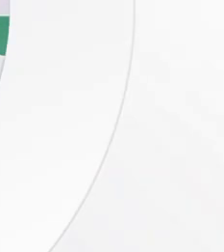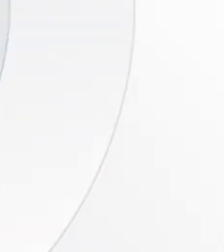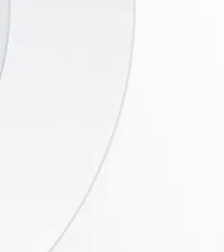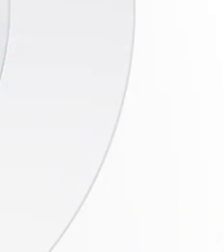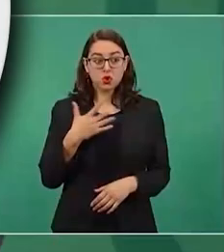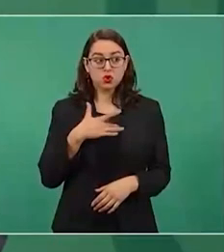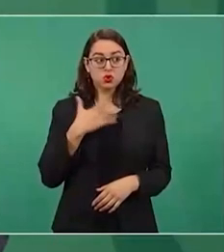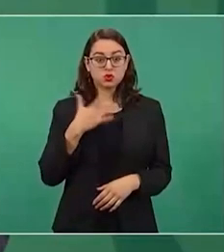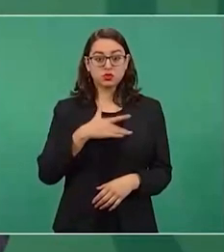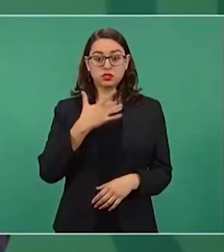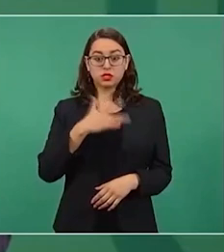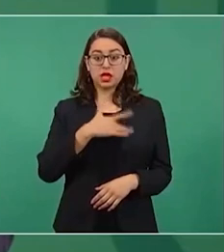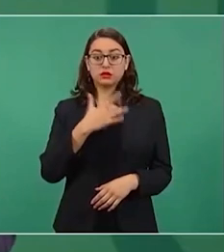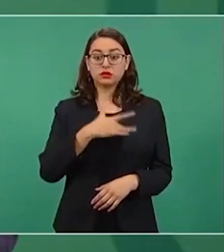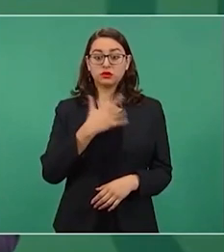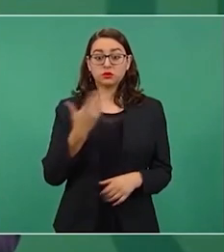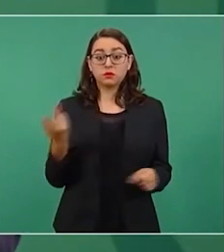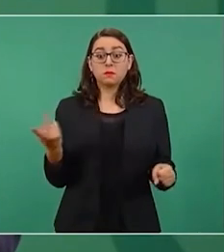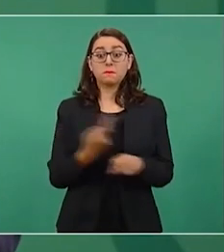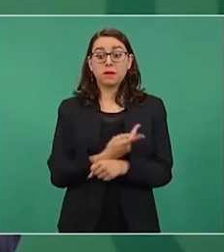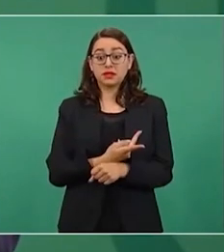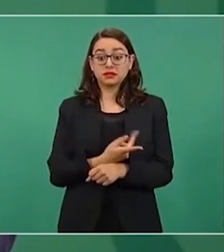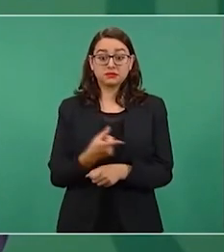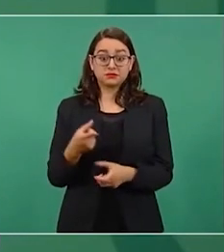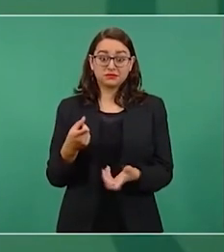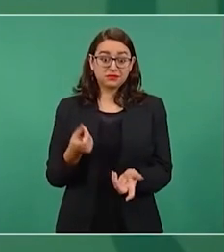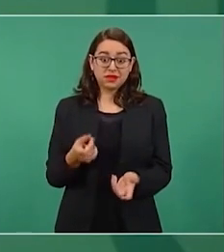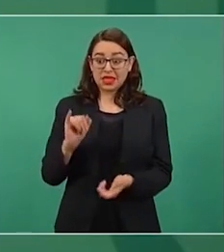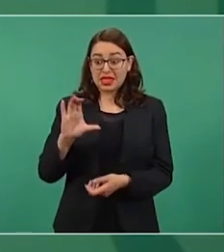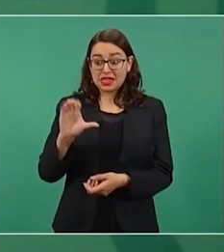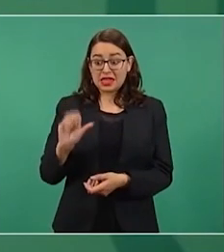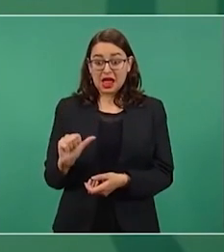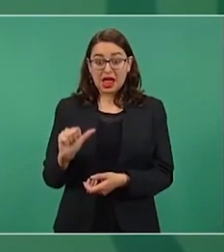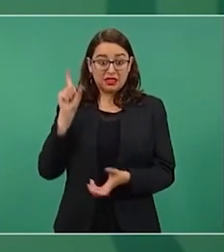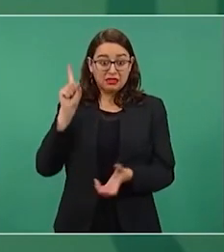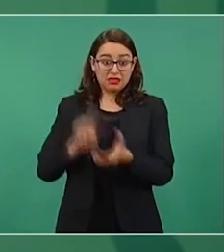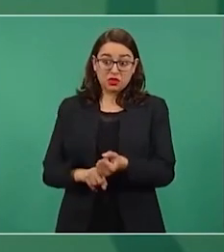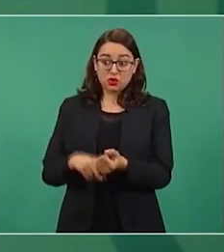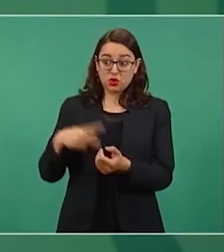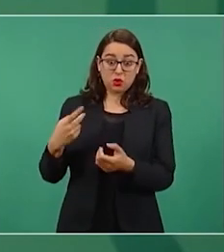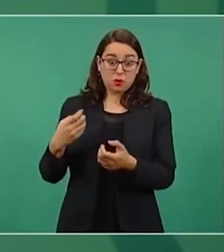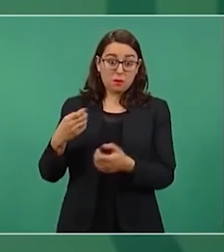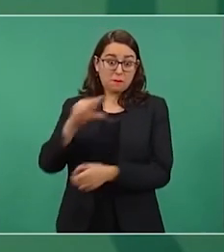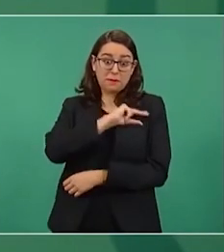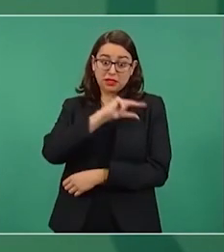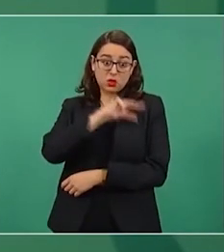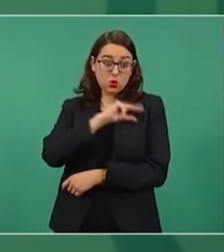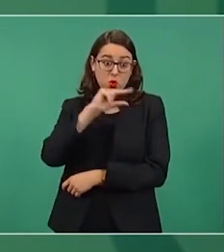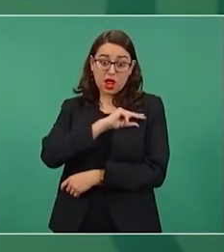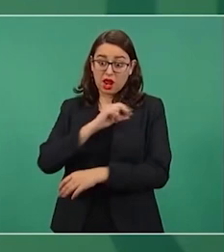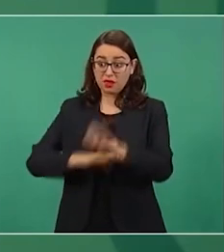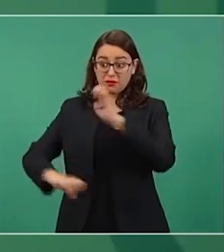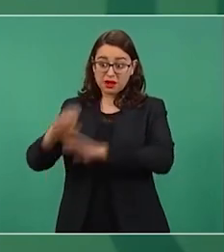Jesús. Es el pleito por la titularidad del contrato. que dije ayer